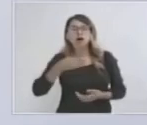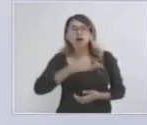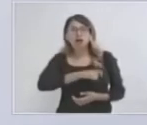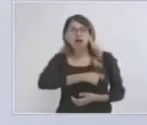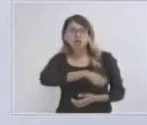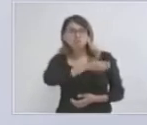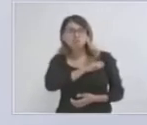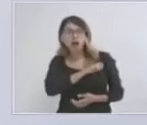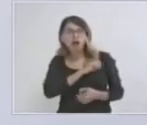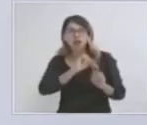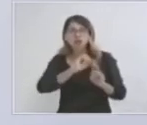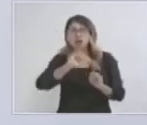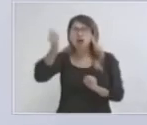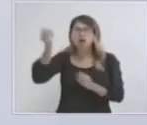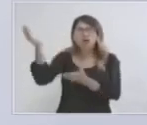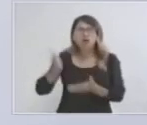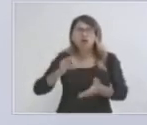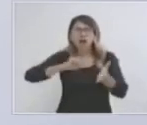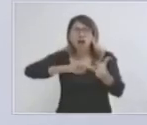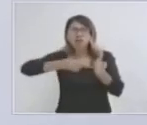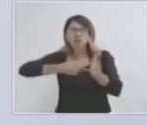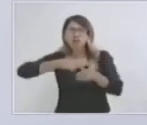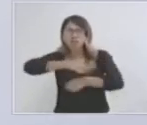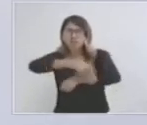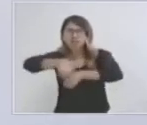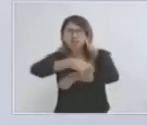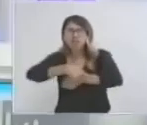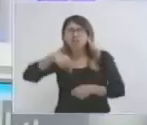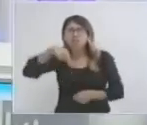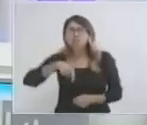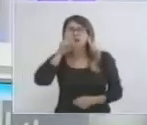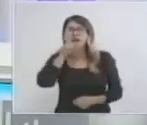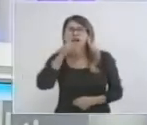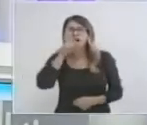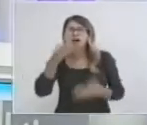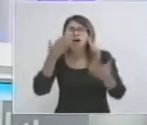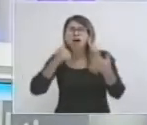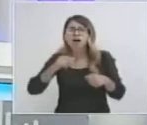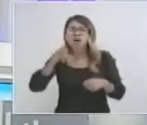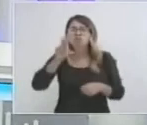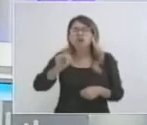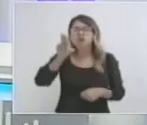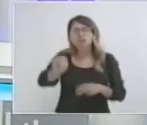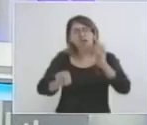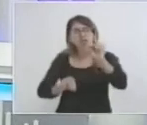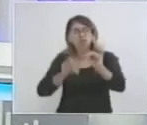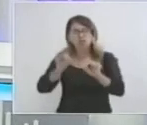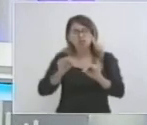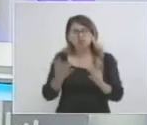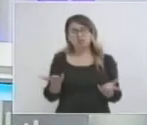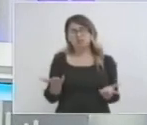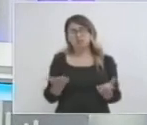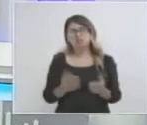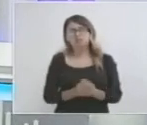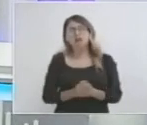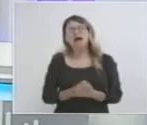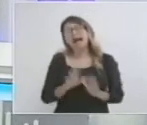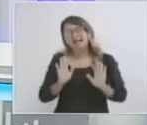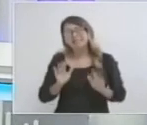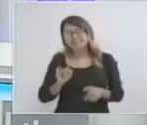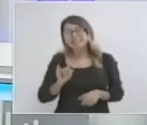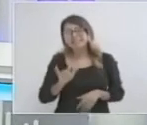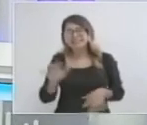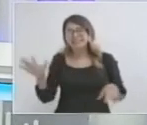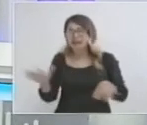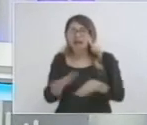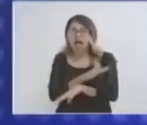de otra parte de México, y menos al jalisciense, están cambiando las cosas, ¿no? Sí, sí están cambiando las cosas. En este sentido, en